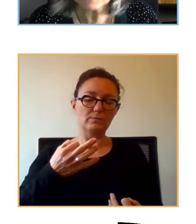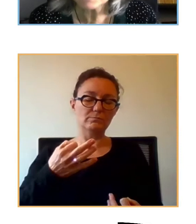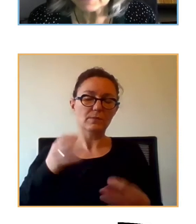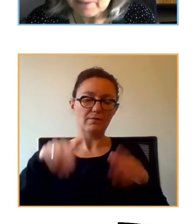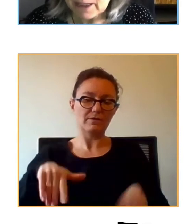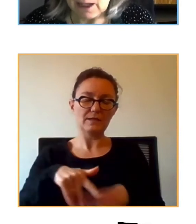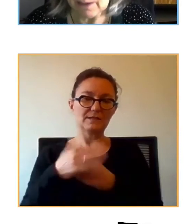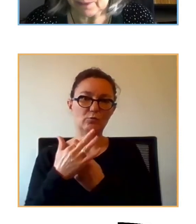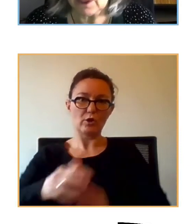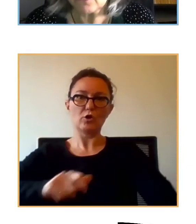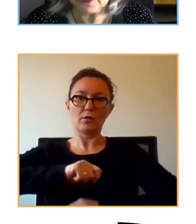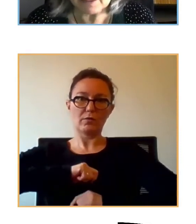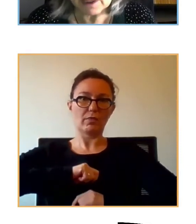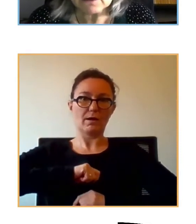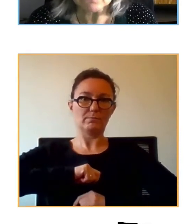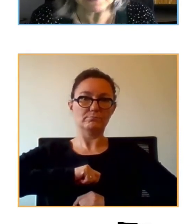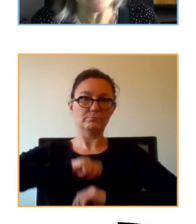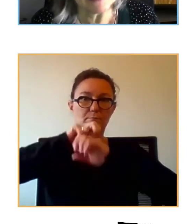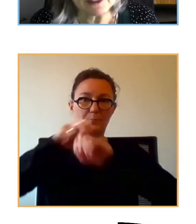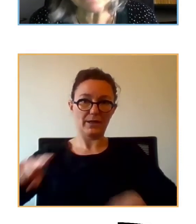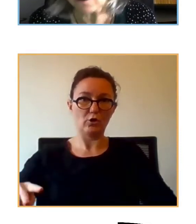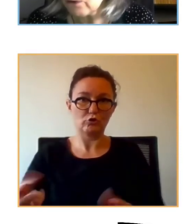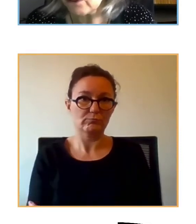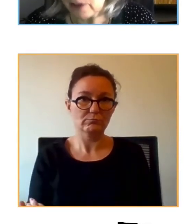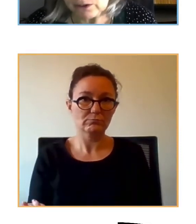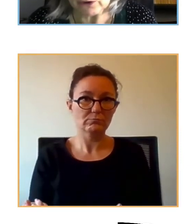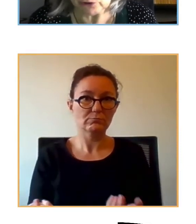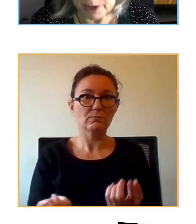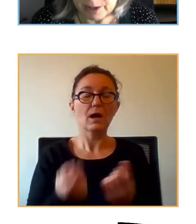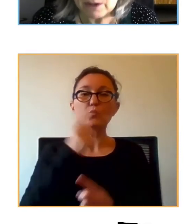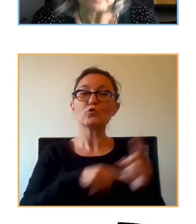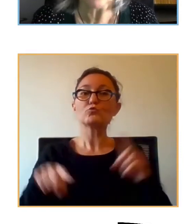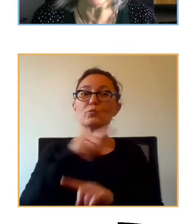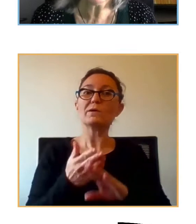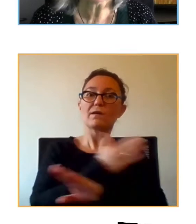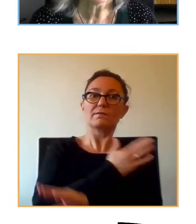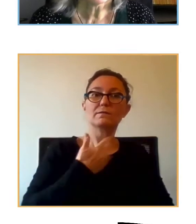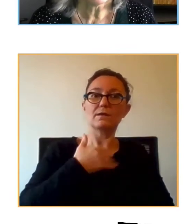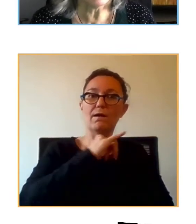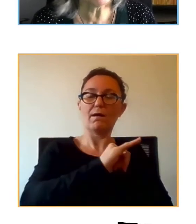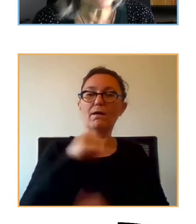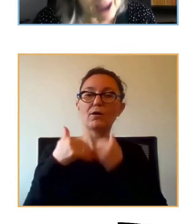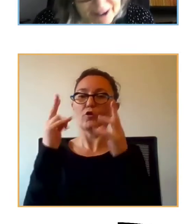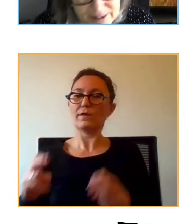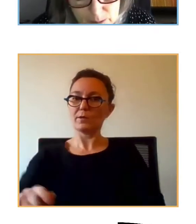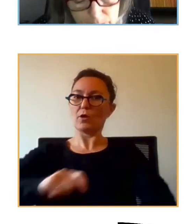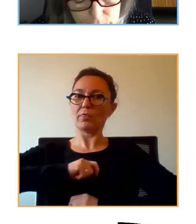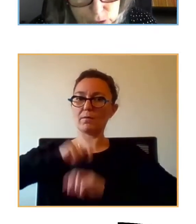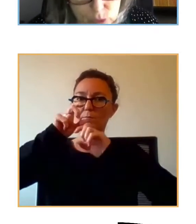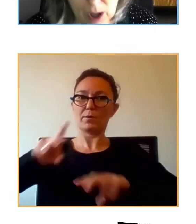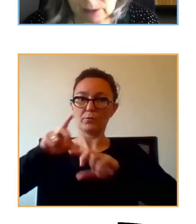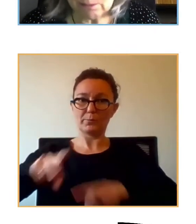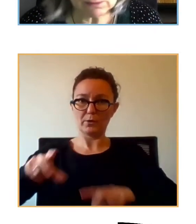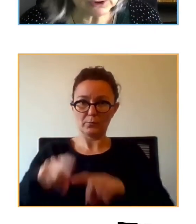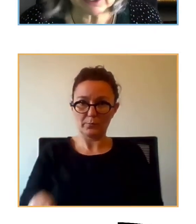situación incrementa del confinamiento la severidad de algunos trastornos previos en este